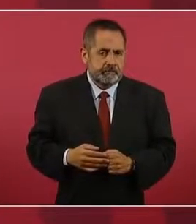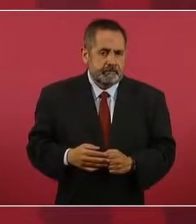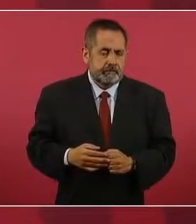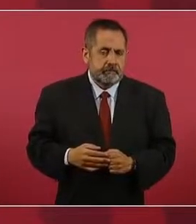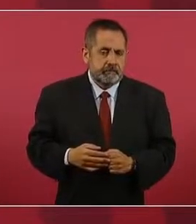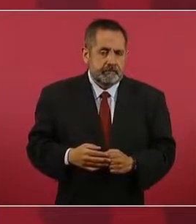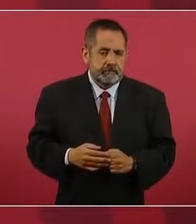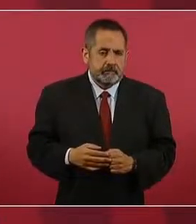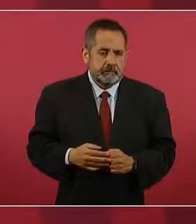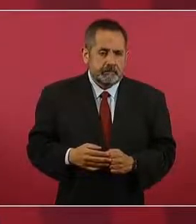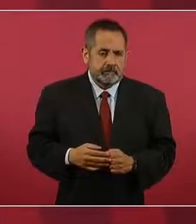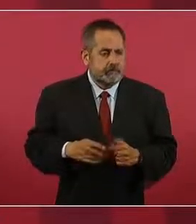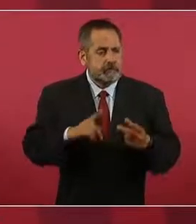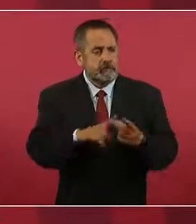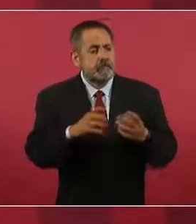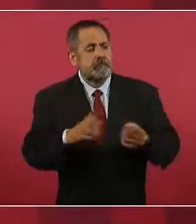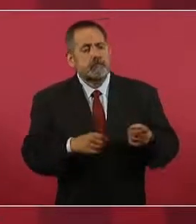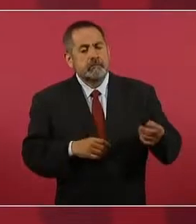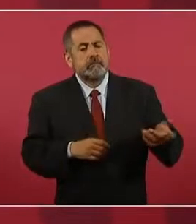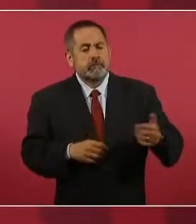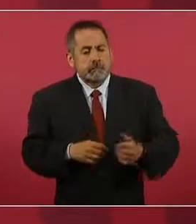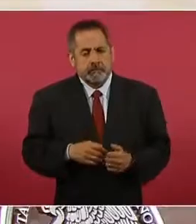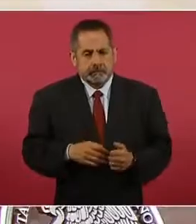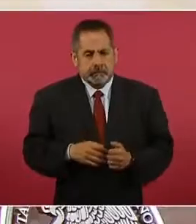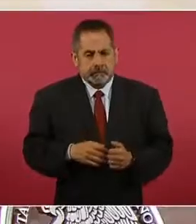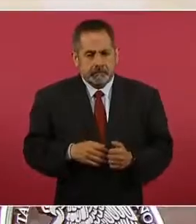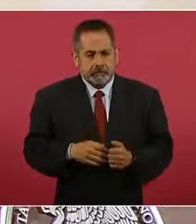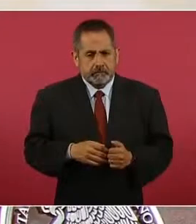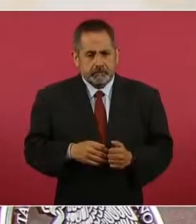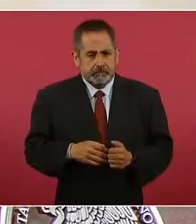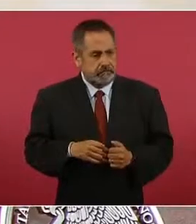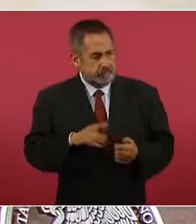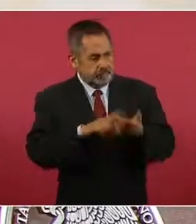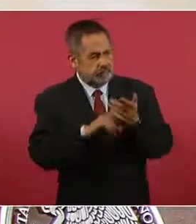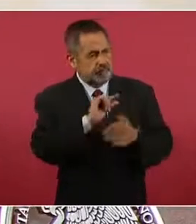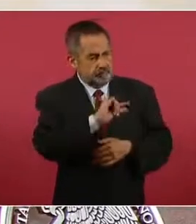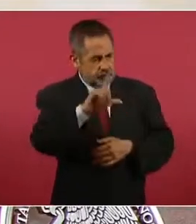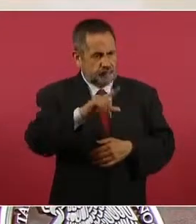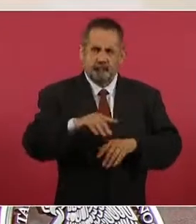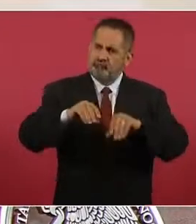¿Dónde está el profesionalismo,